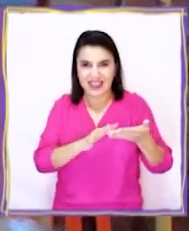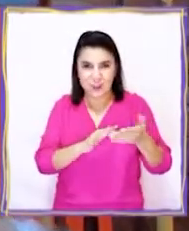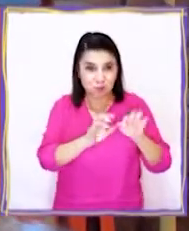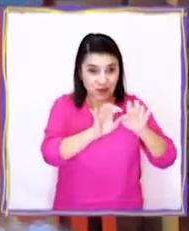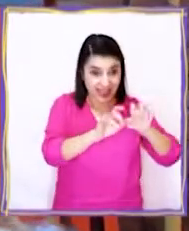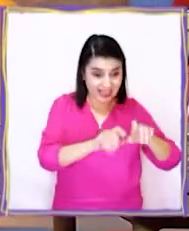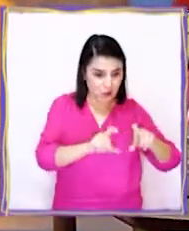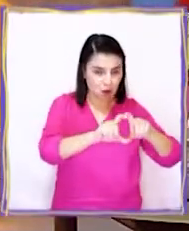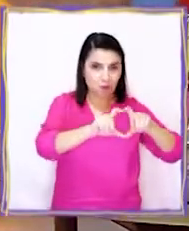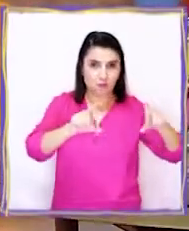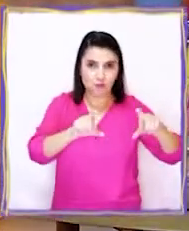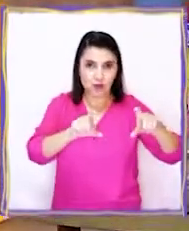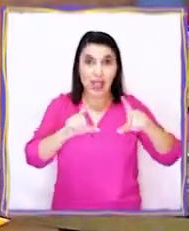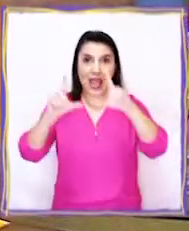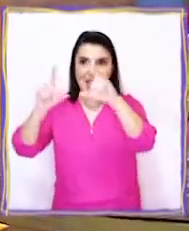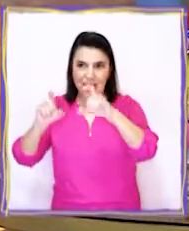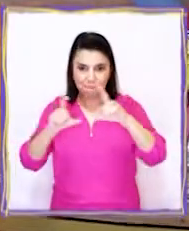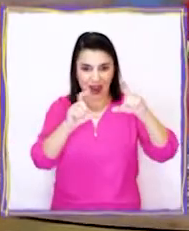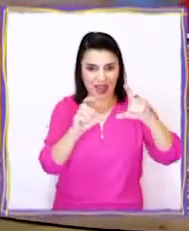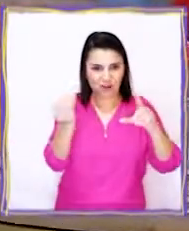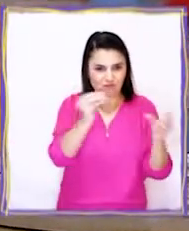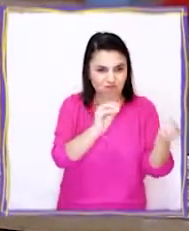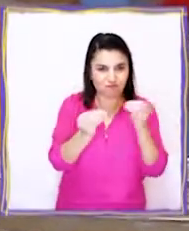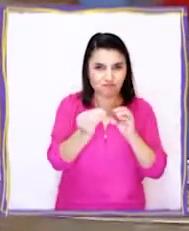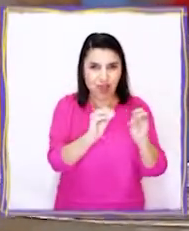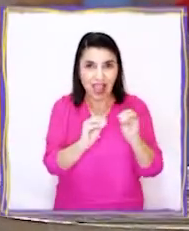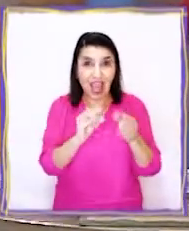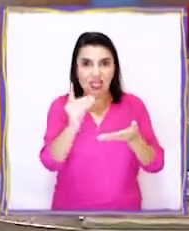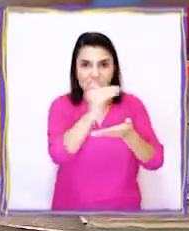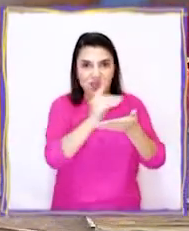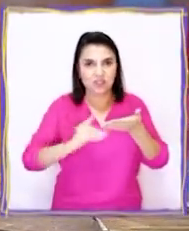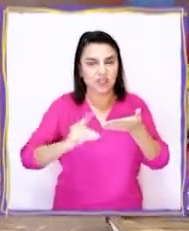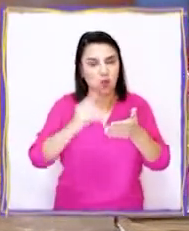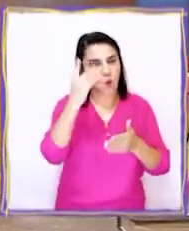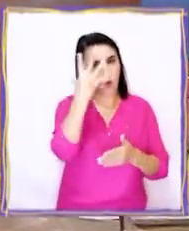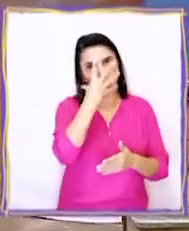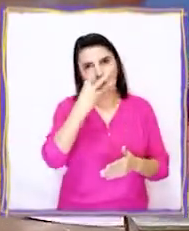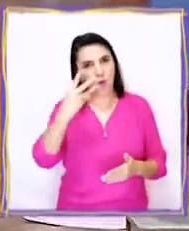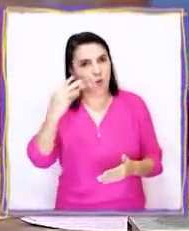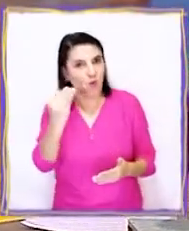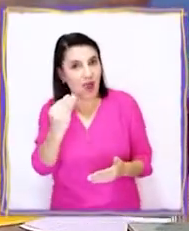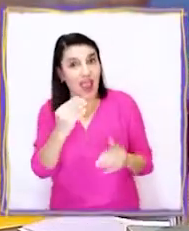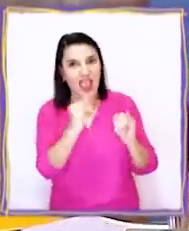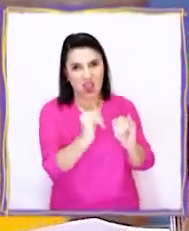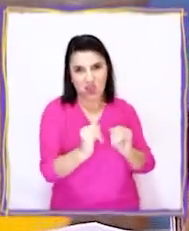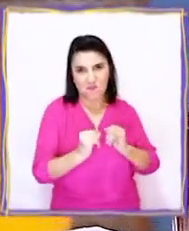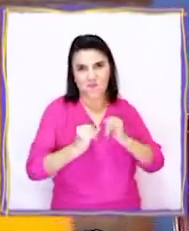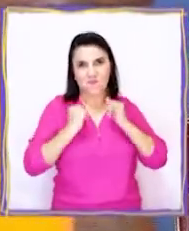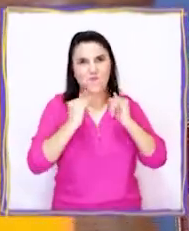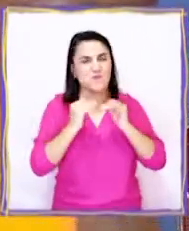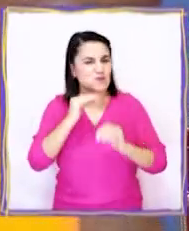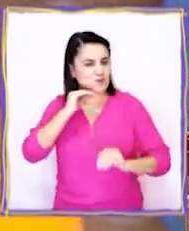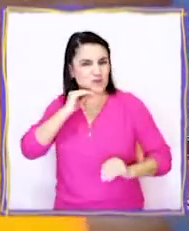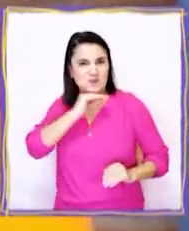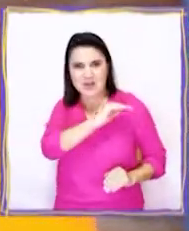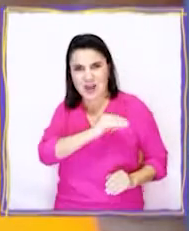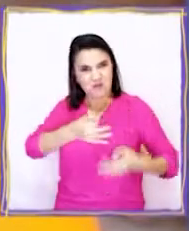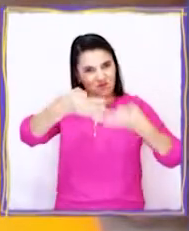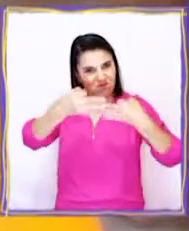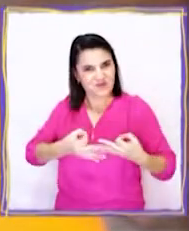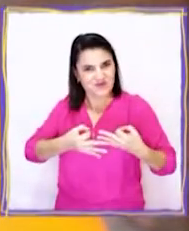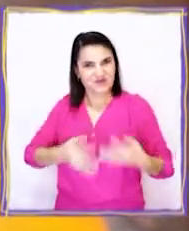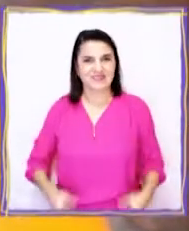que combina escritura, imágenes y diseño atractivo para entregarnos información de manera